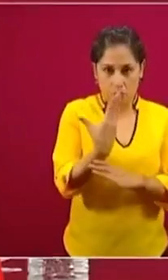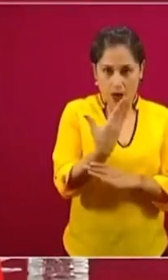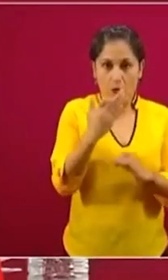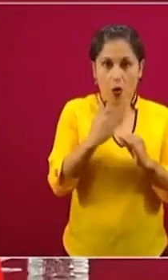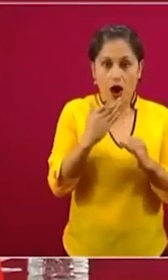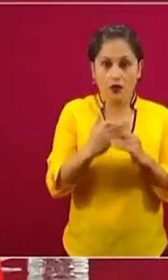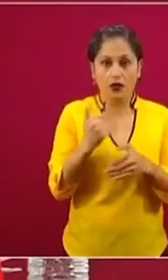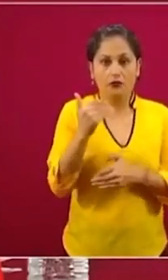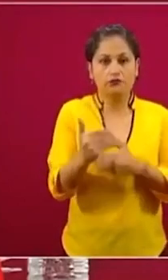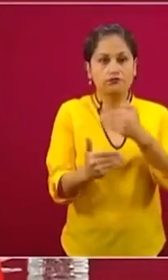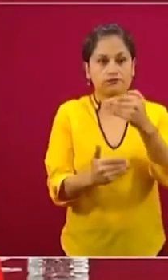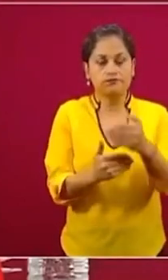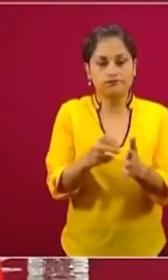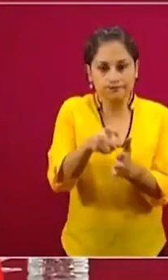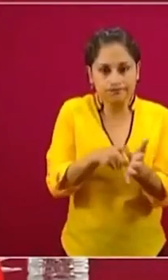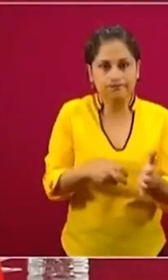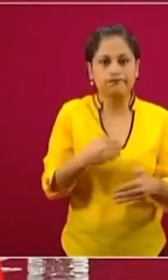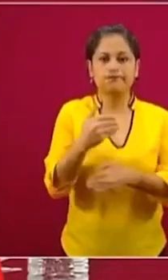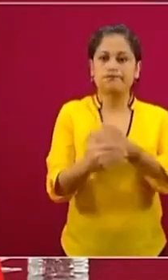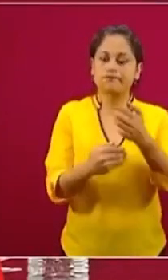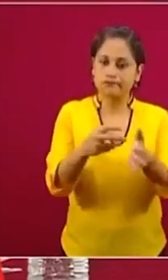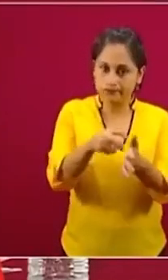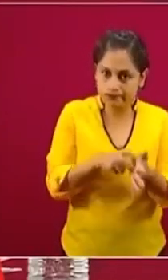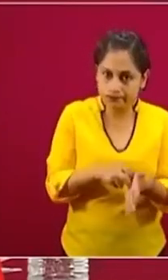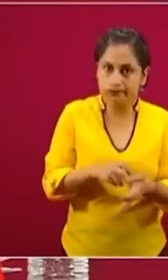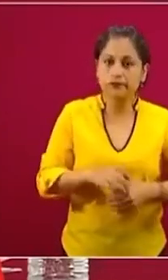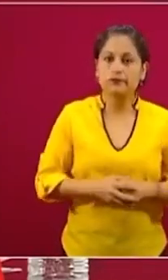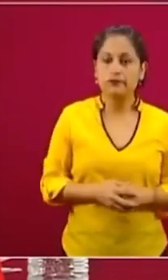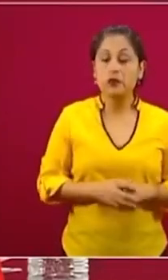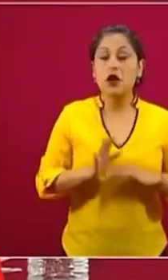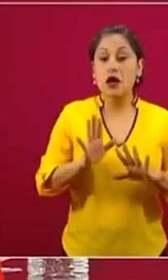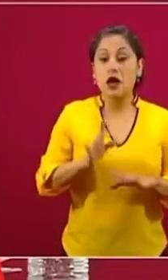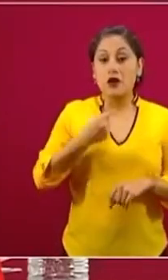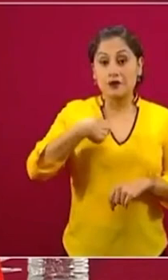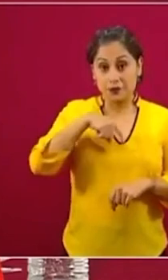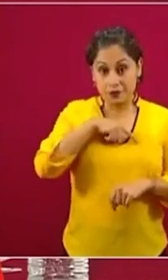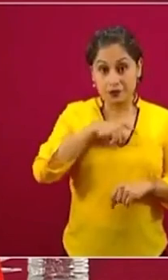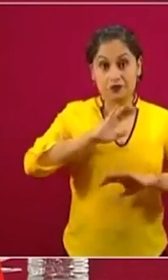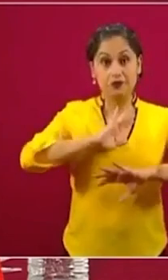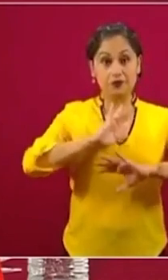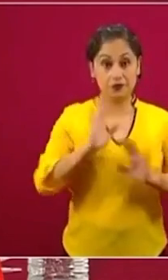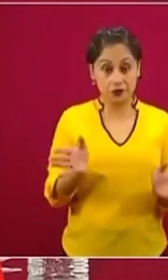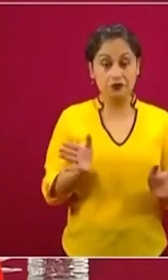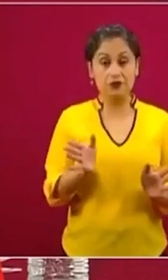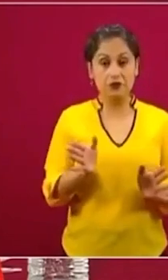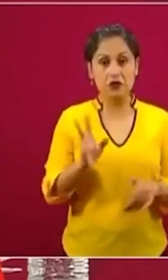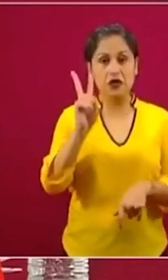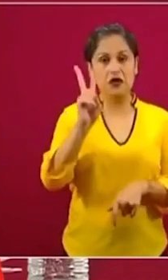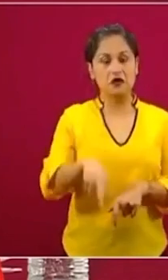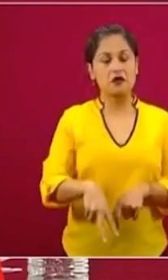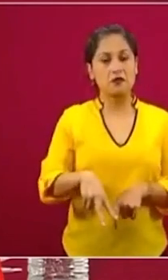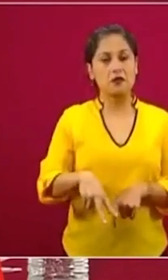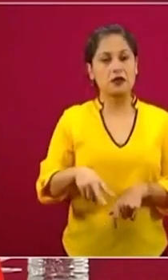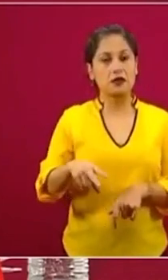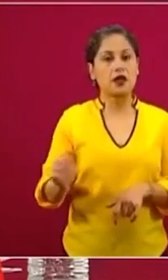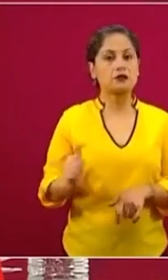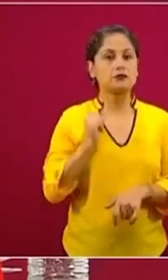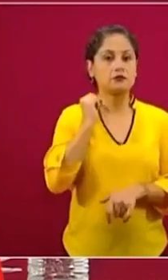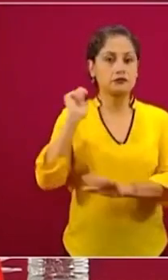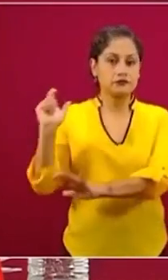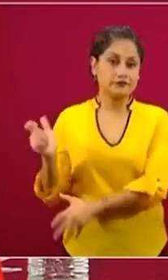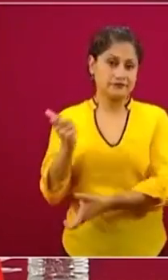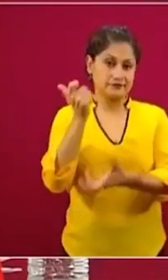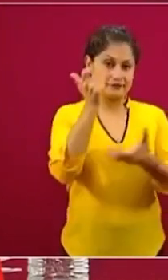es haber logrado hasta el día de hoy hacer esa inyección en la economía más popular de dos mil